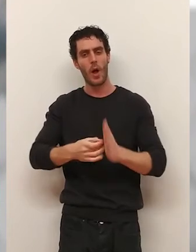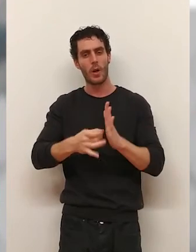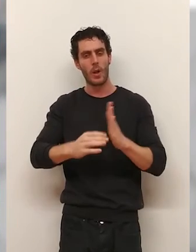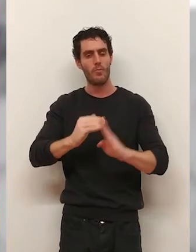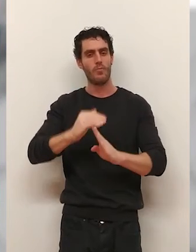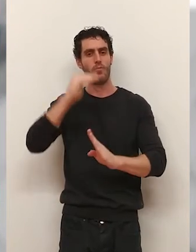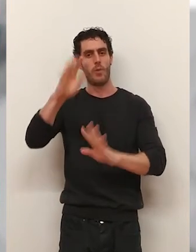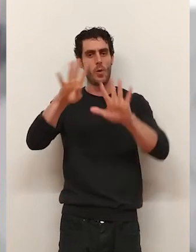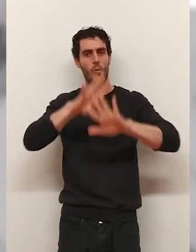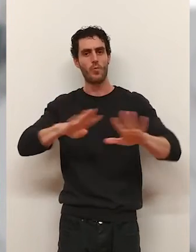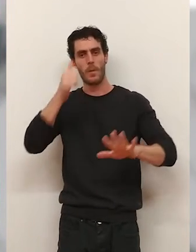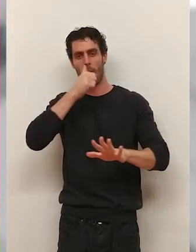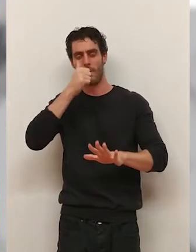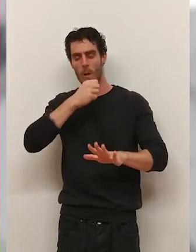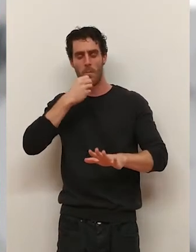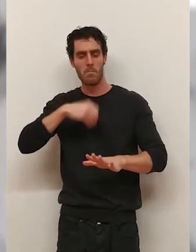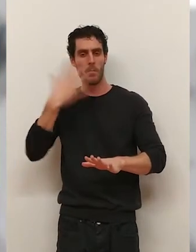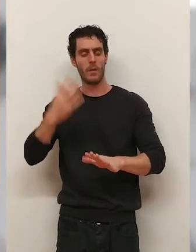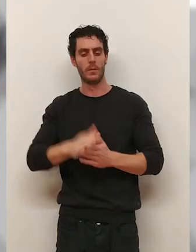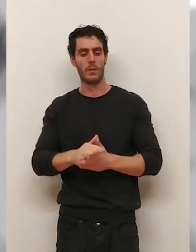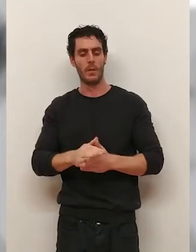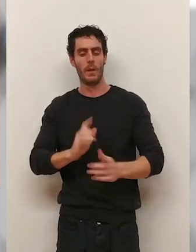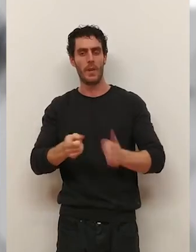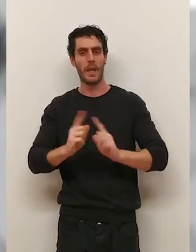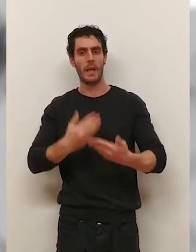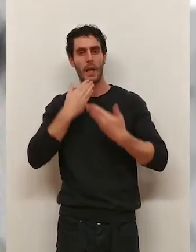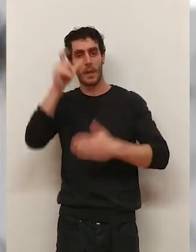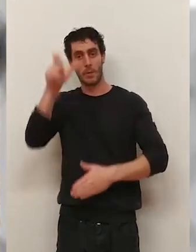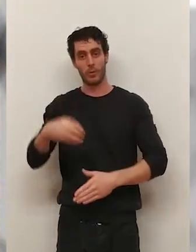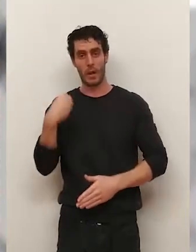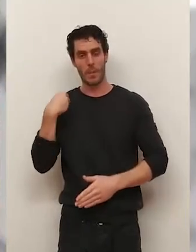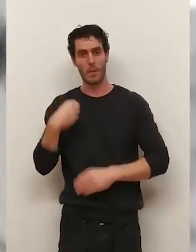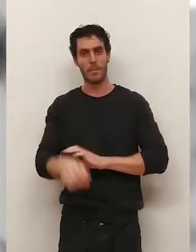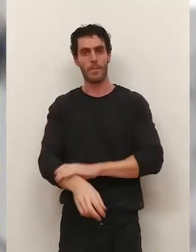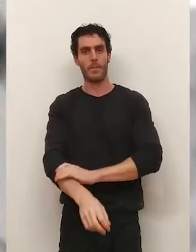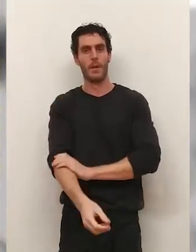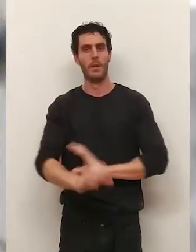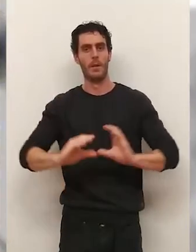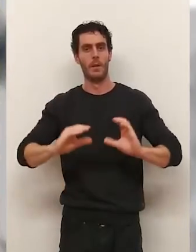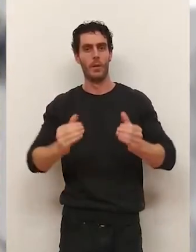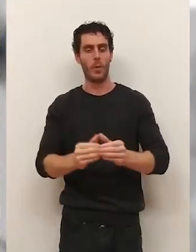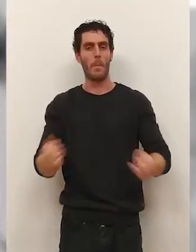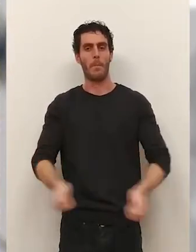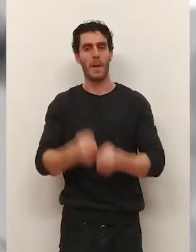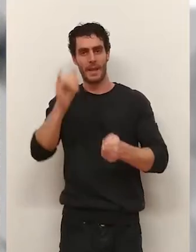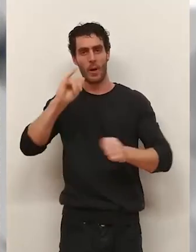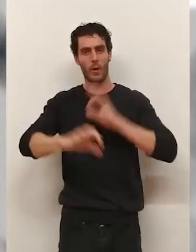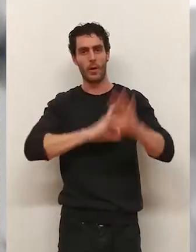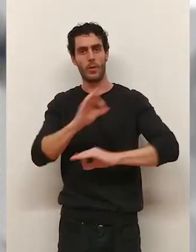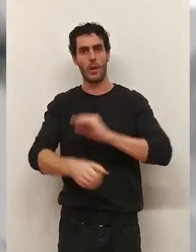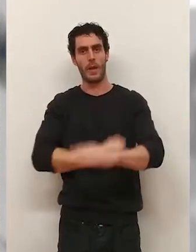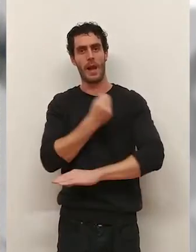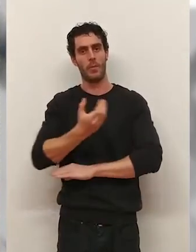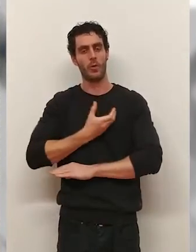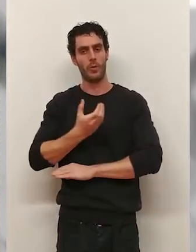alta gama con nueve impresionantes vinos será dirigida por él. Es una jornada organizada por el Club de Marketing de La Rioja con el